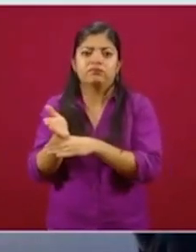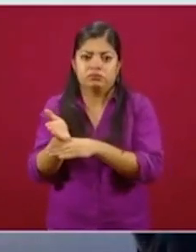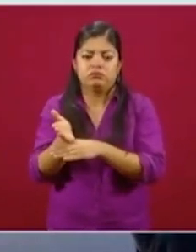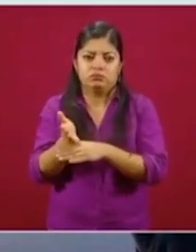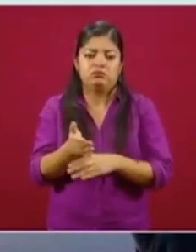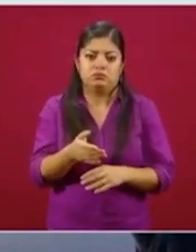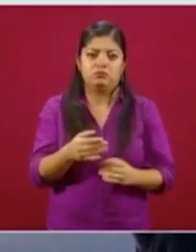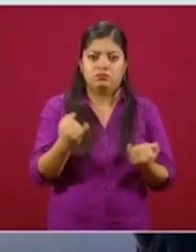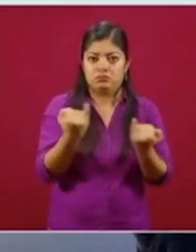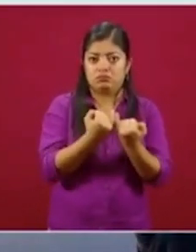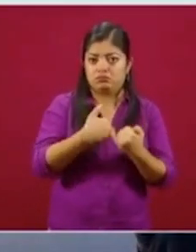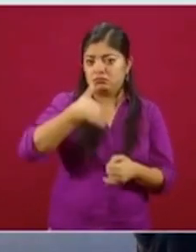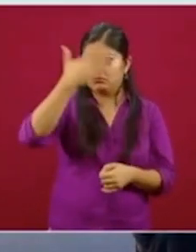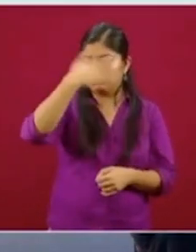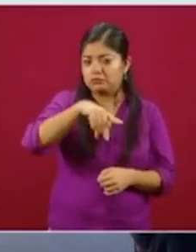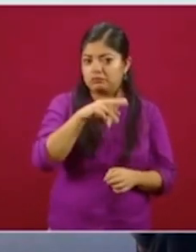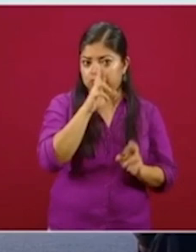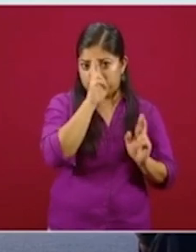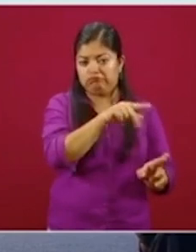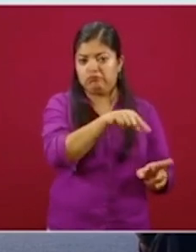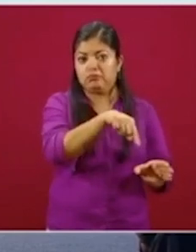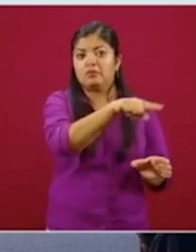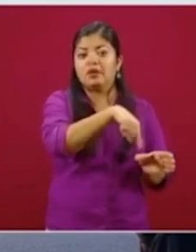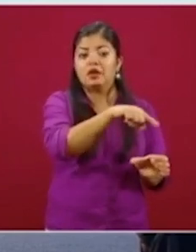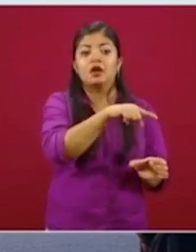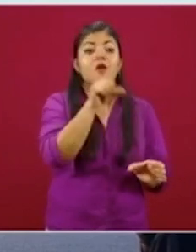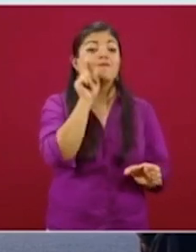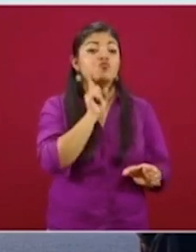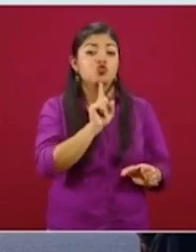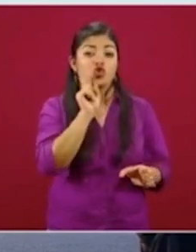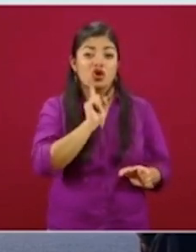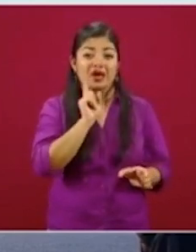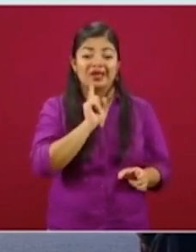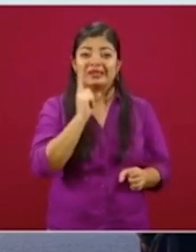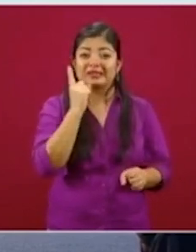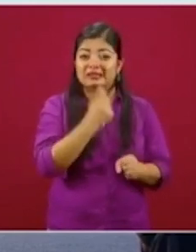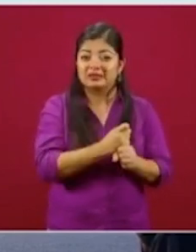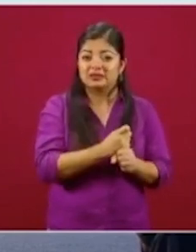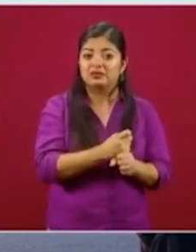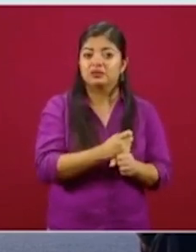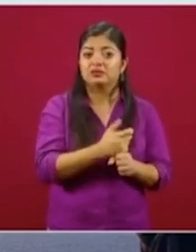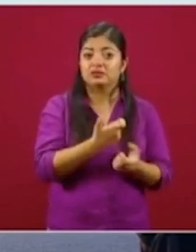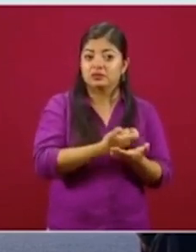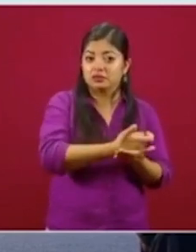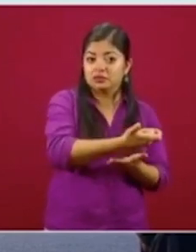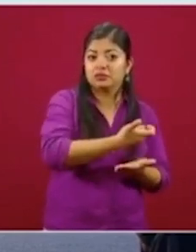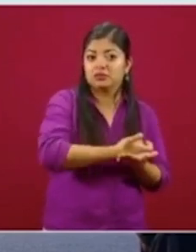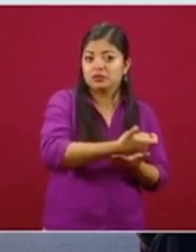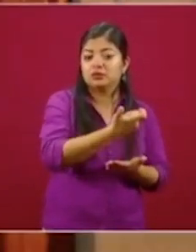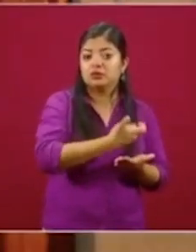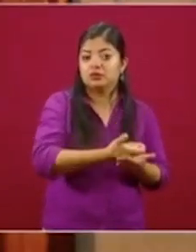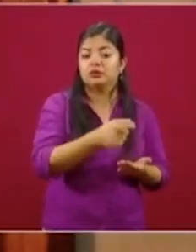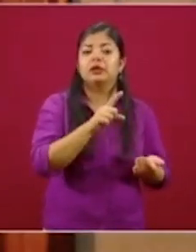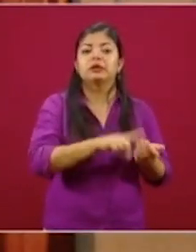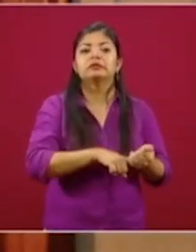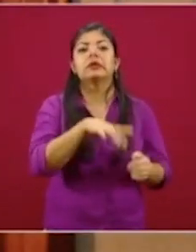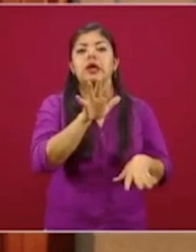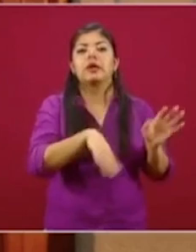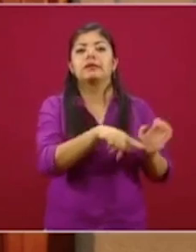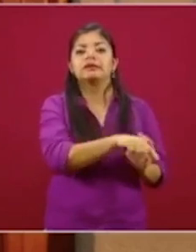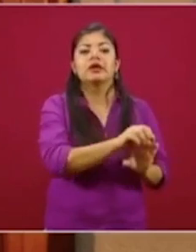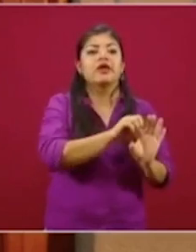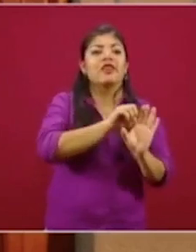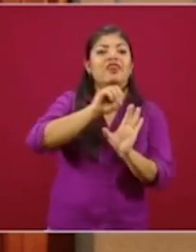su ingreso, su sueldo, su salario, muchas veces lo que hacen es hacer depósitos a sus